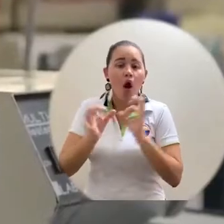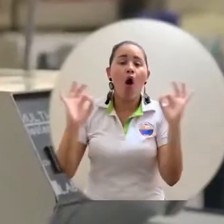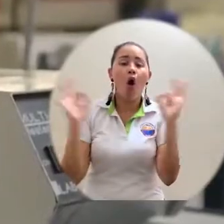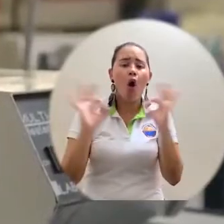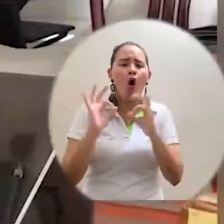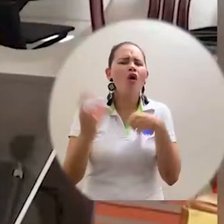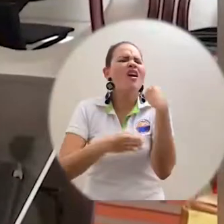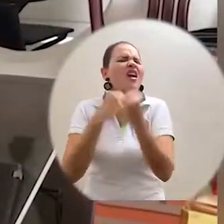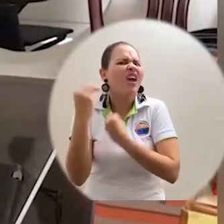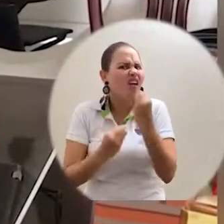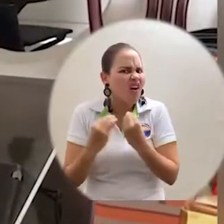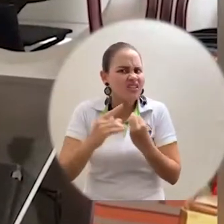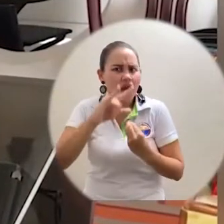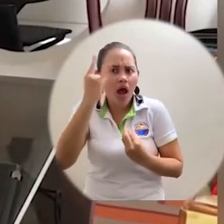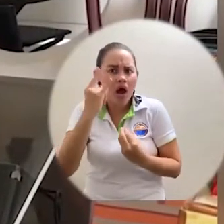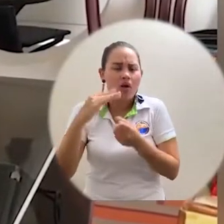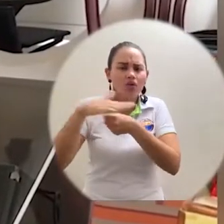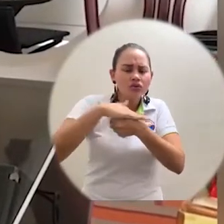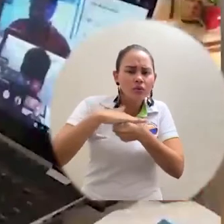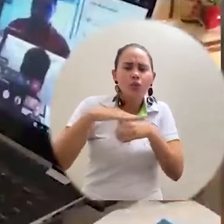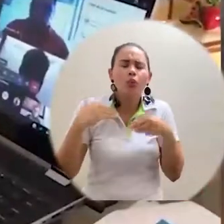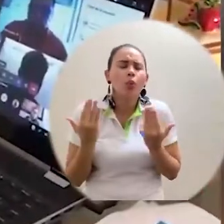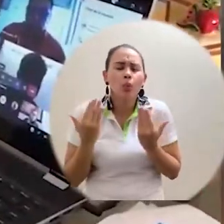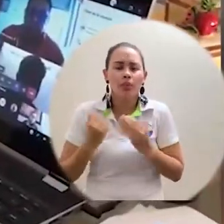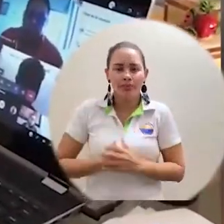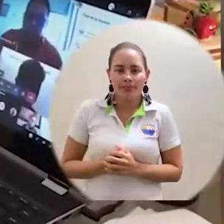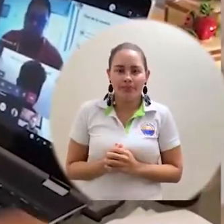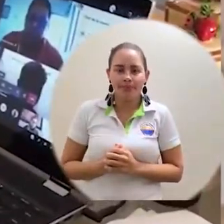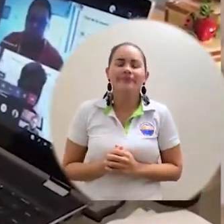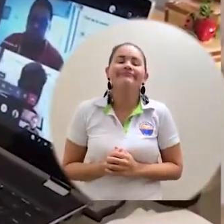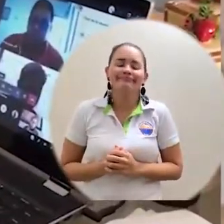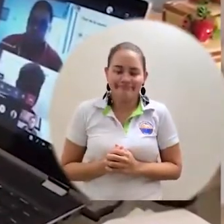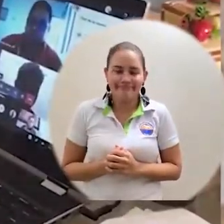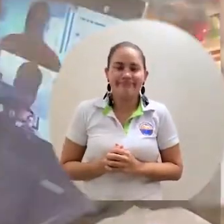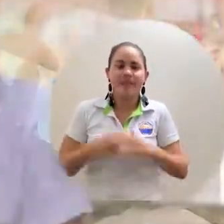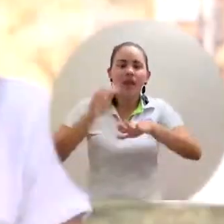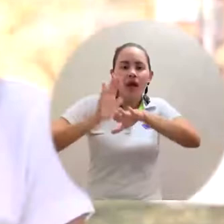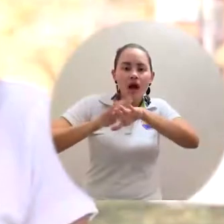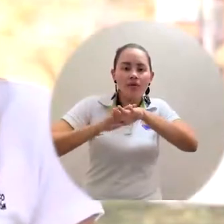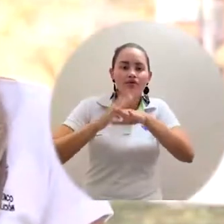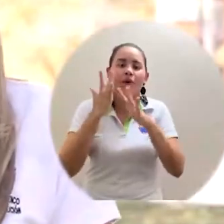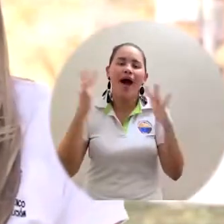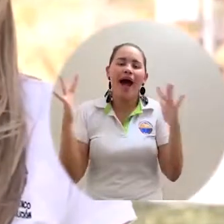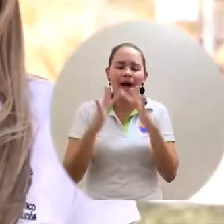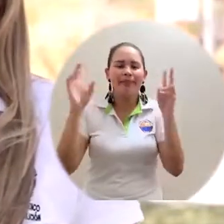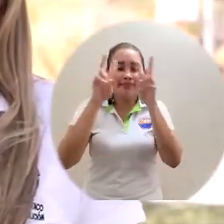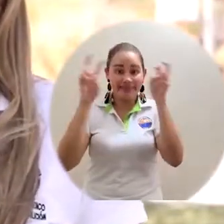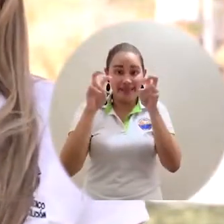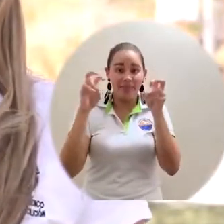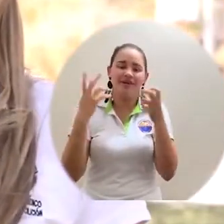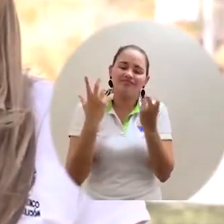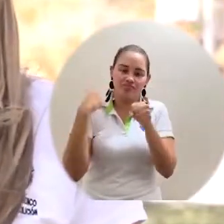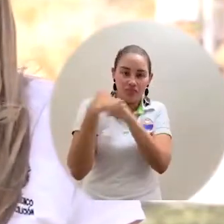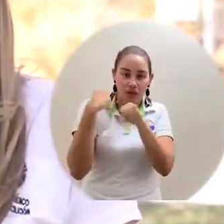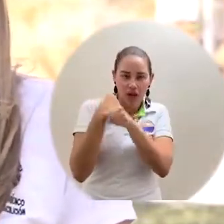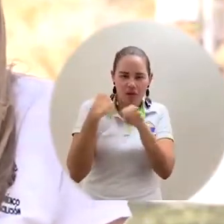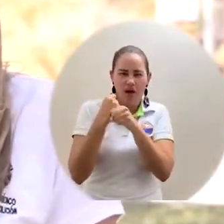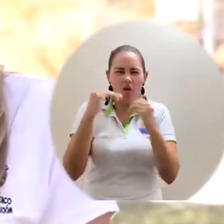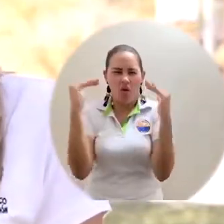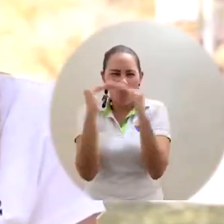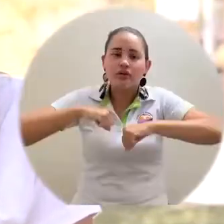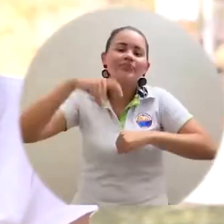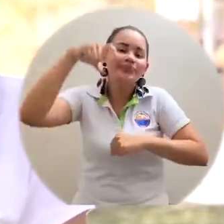Asimismo, señala la postura de la universidad frente al teletrabajo. Es una modalidad coherente con la situación que está